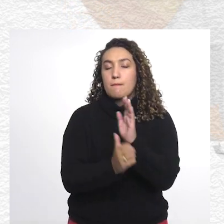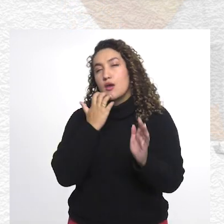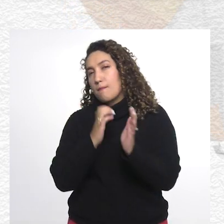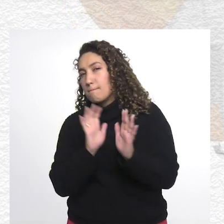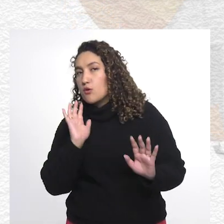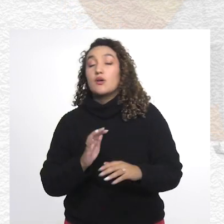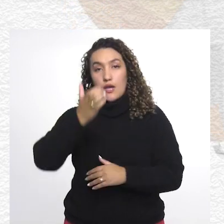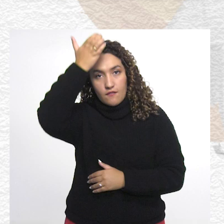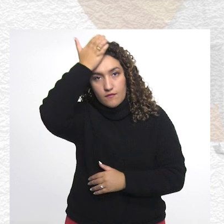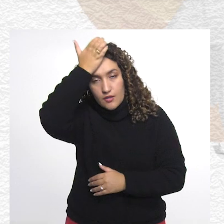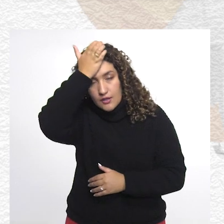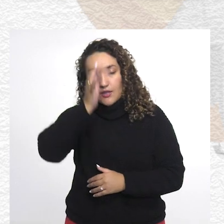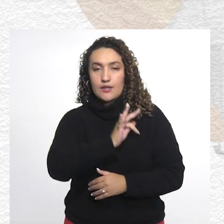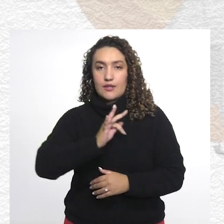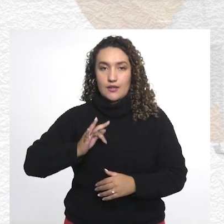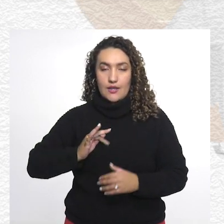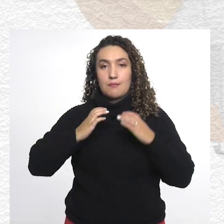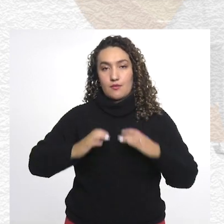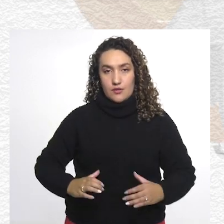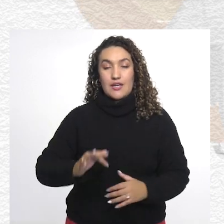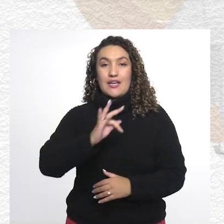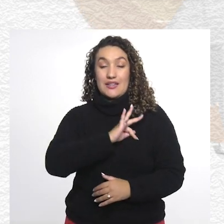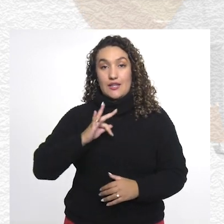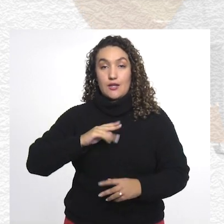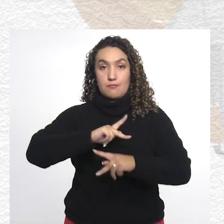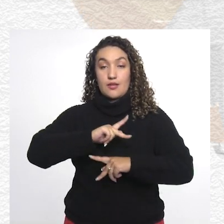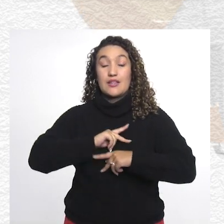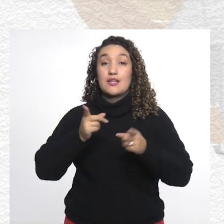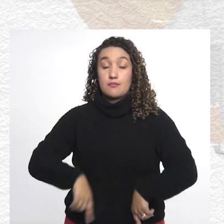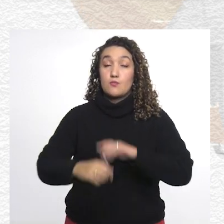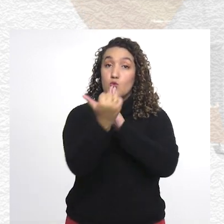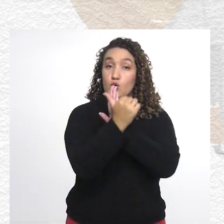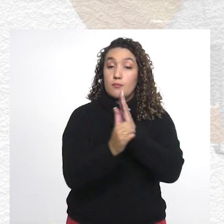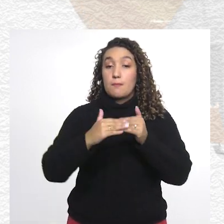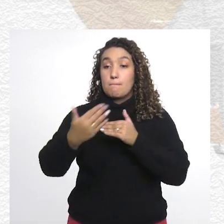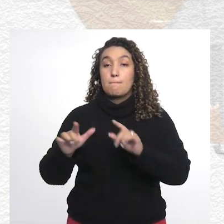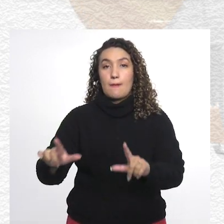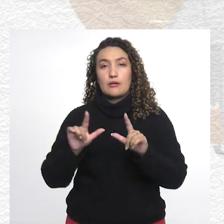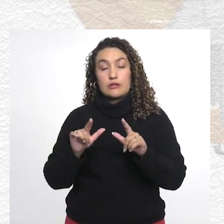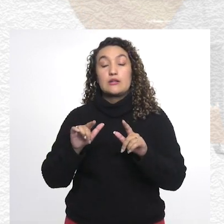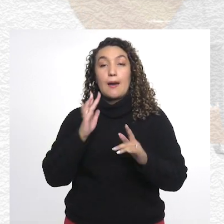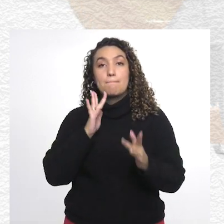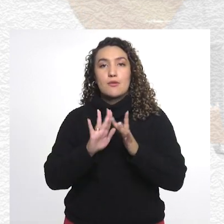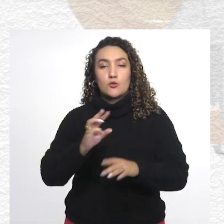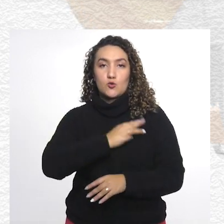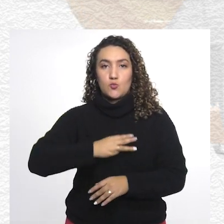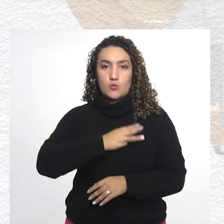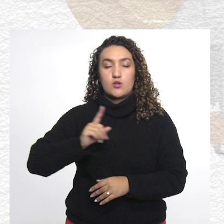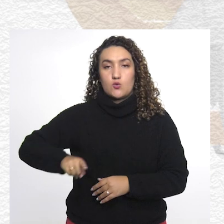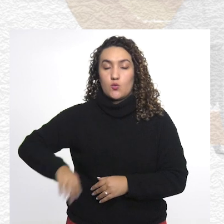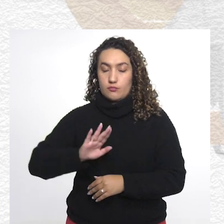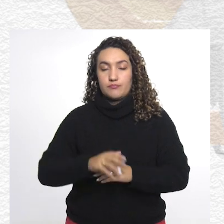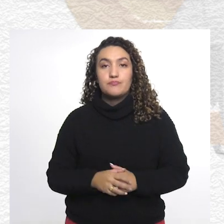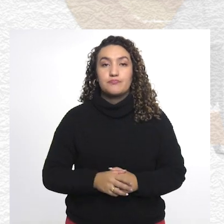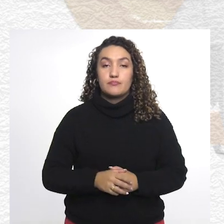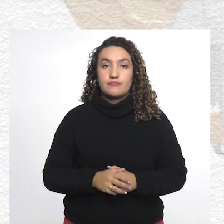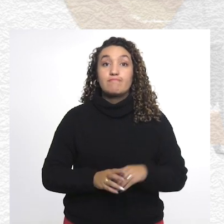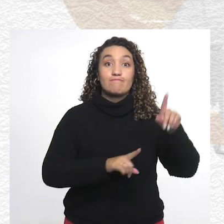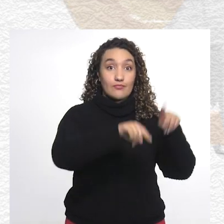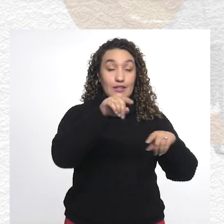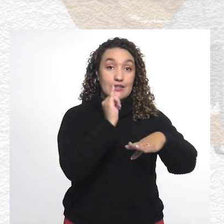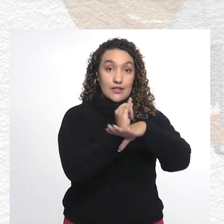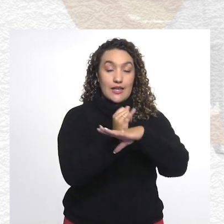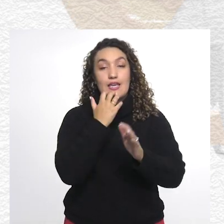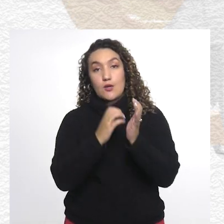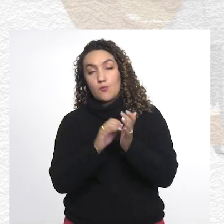registros calificados en programas como Enfermería, Fisioterapia y Terapia Respiratoria. Además, en programas de posgrado de